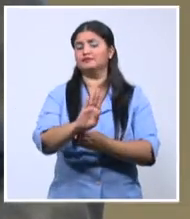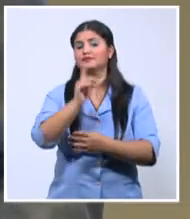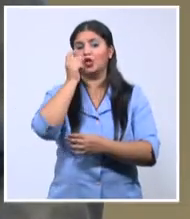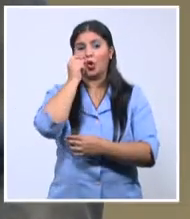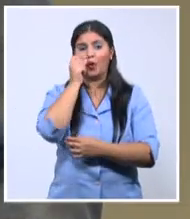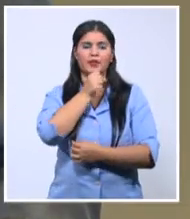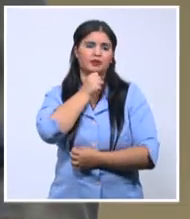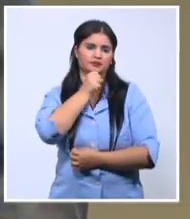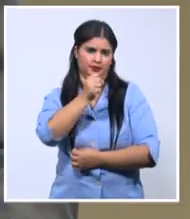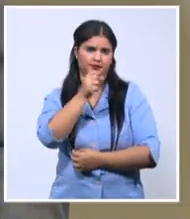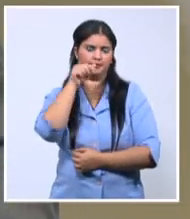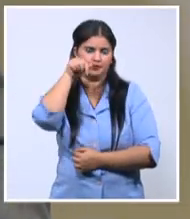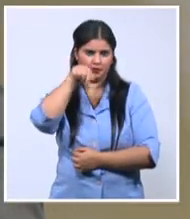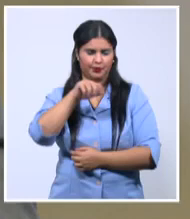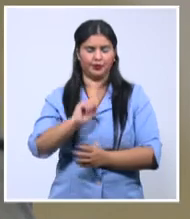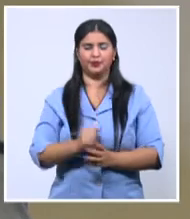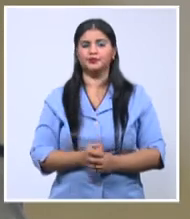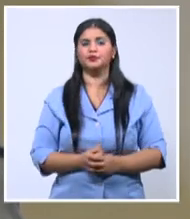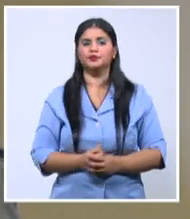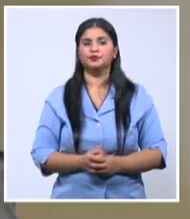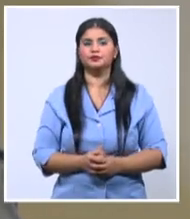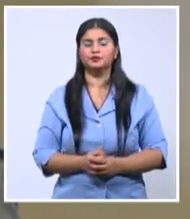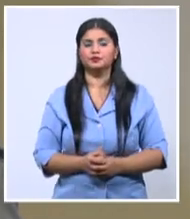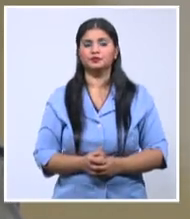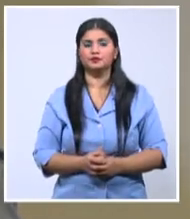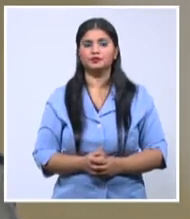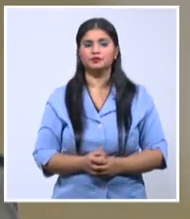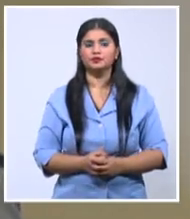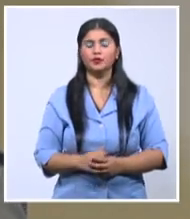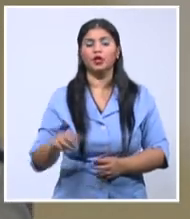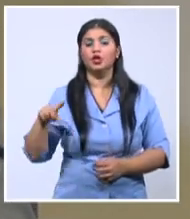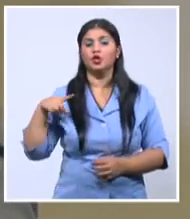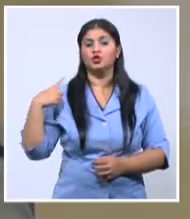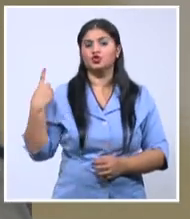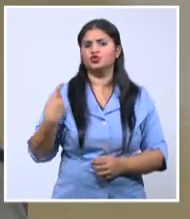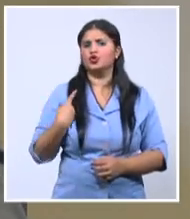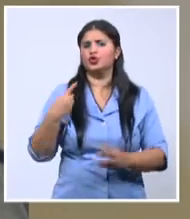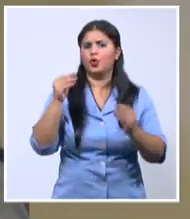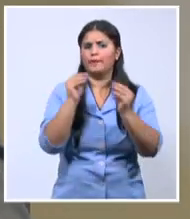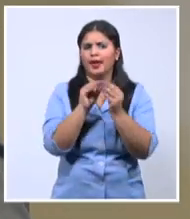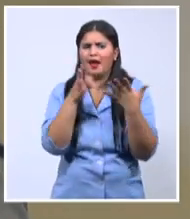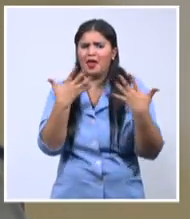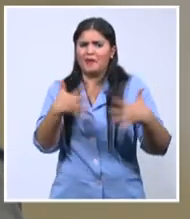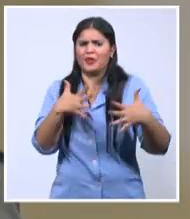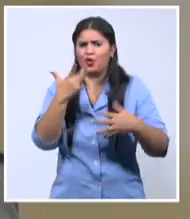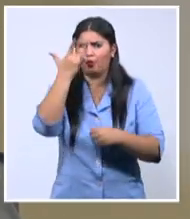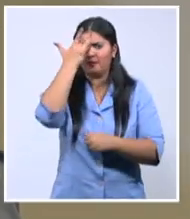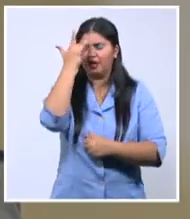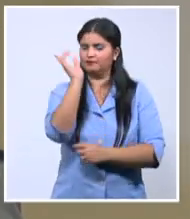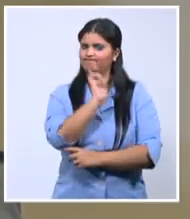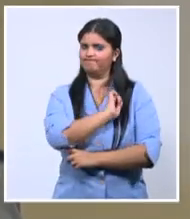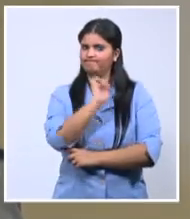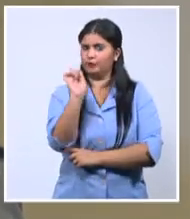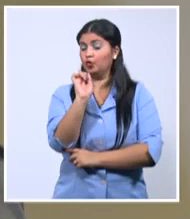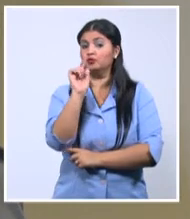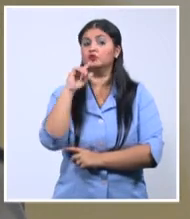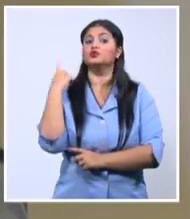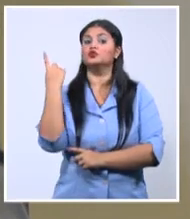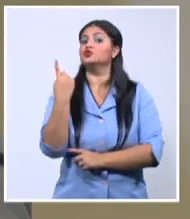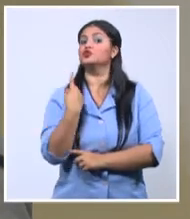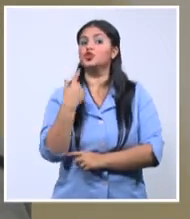Nosotros, lejos de avergonzarnos, como trataron de hacer ver lo que nos adversa, podemos